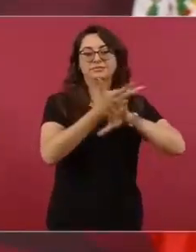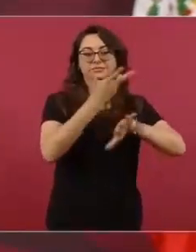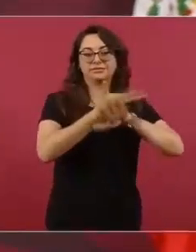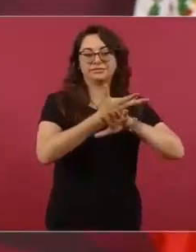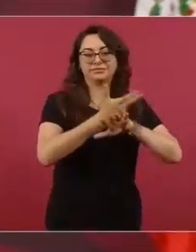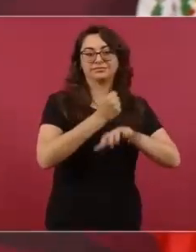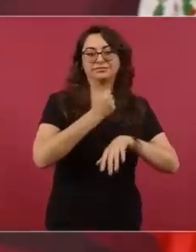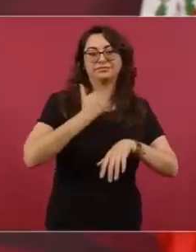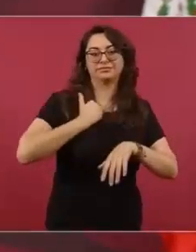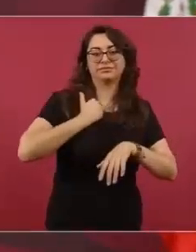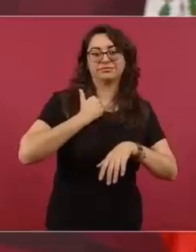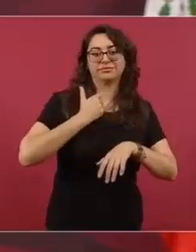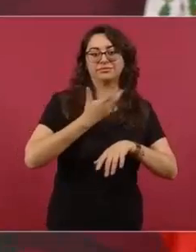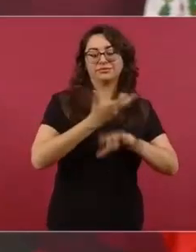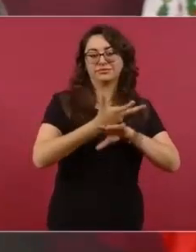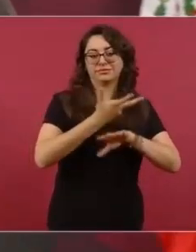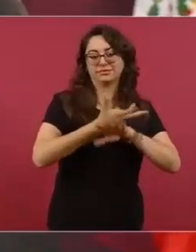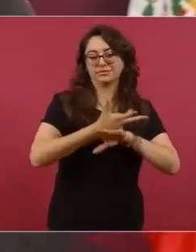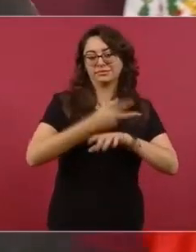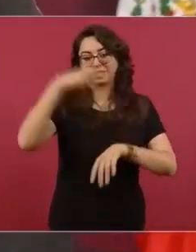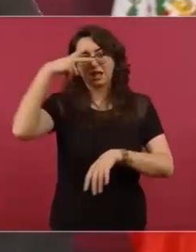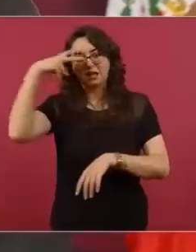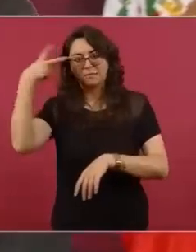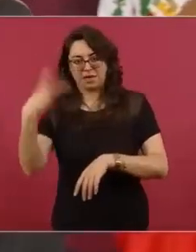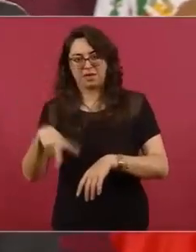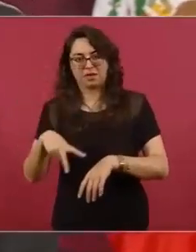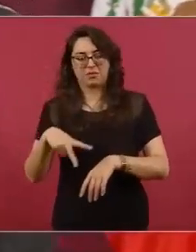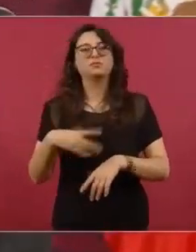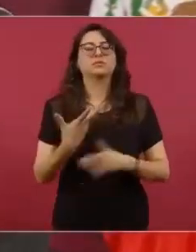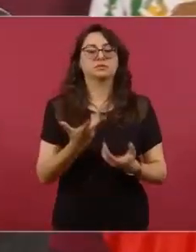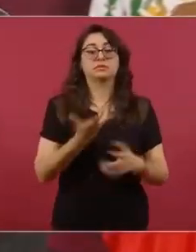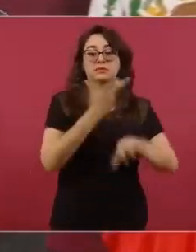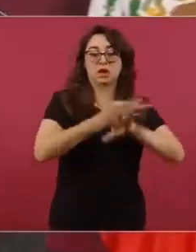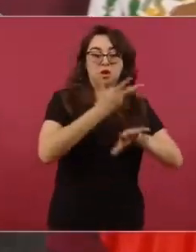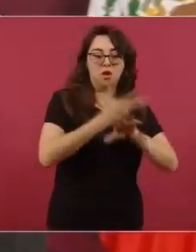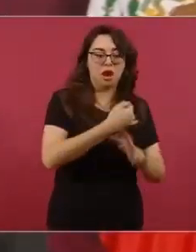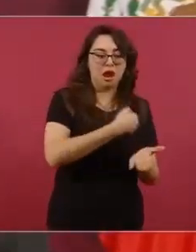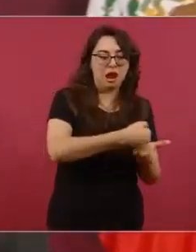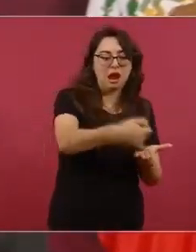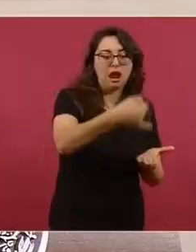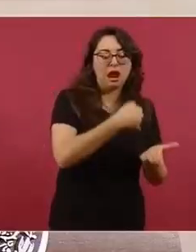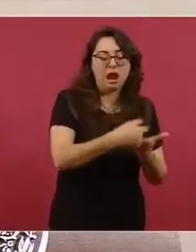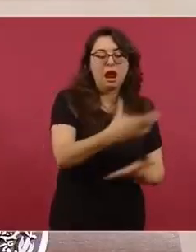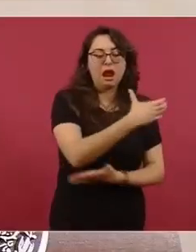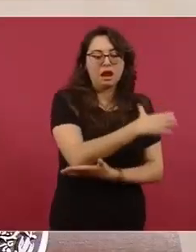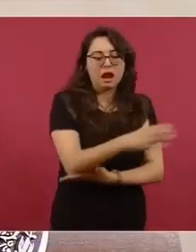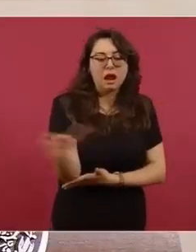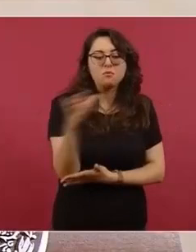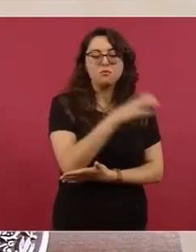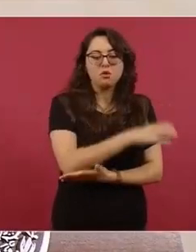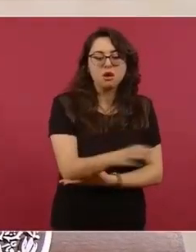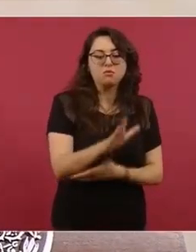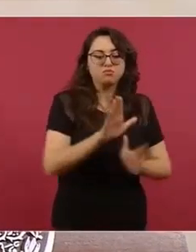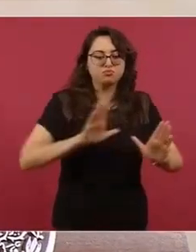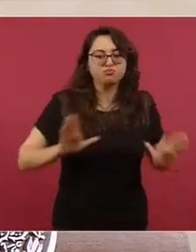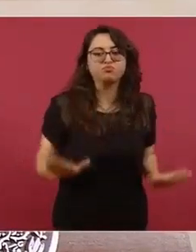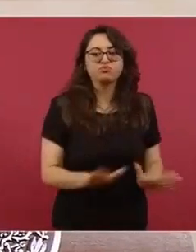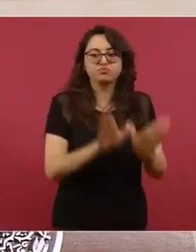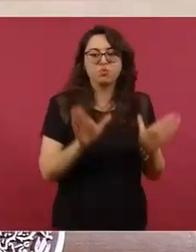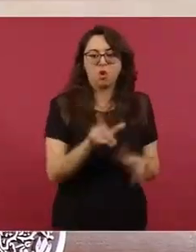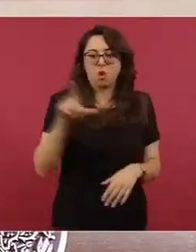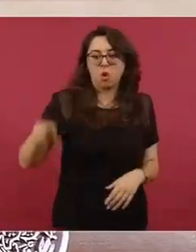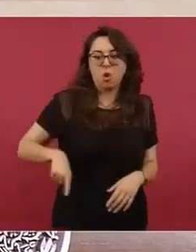mexicano con el productor de Estados Unidos cuando el productor de Estados Unidos recibe